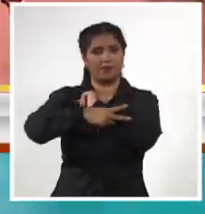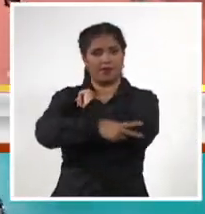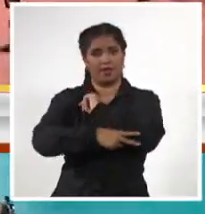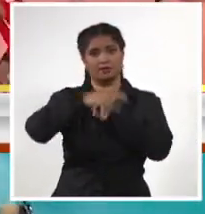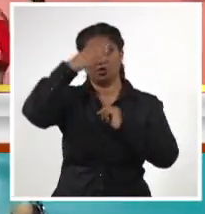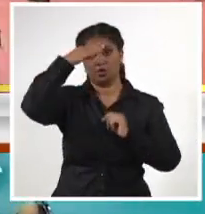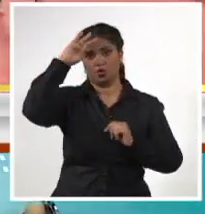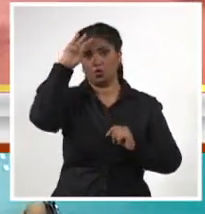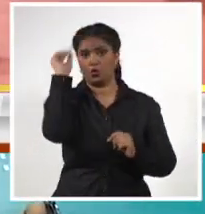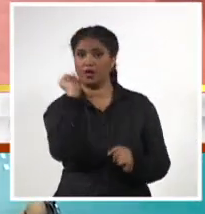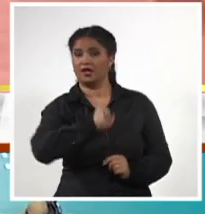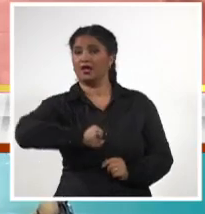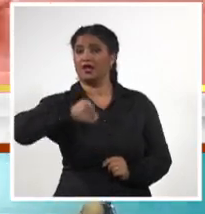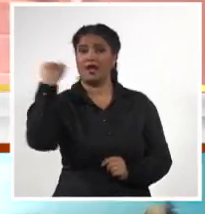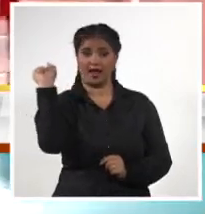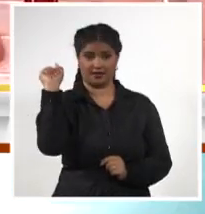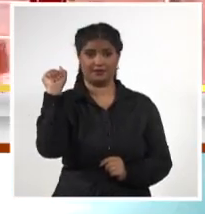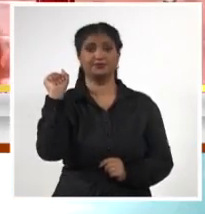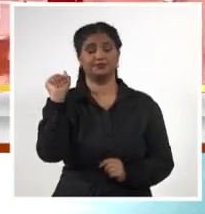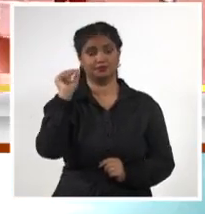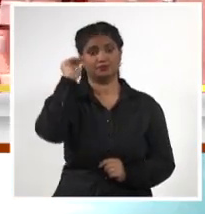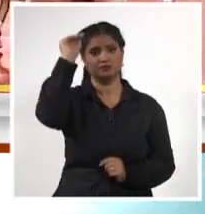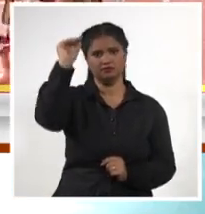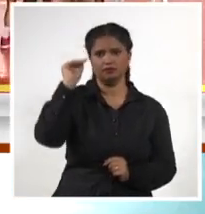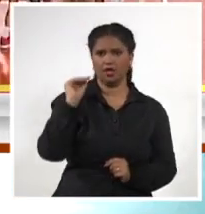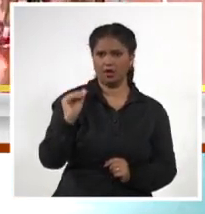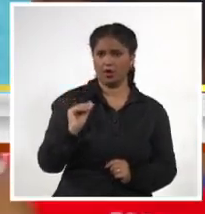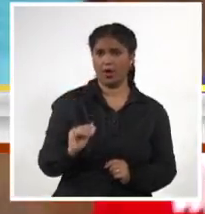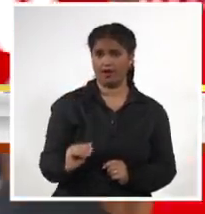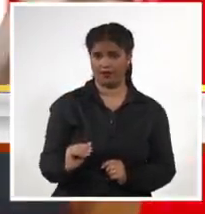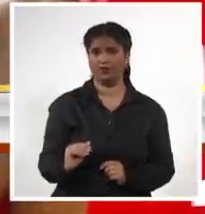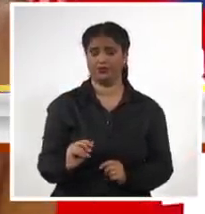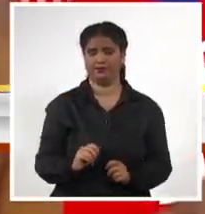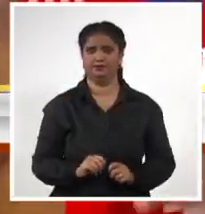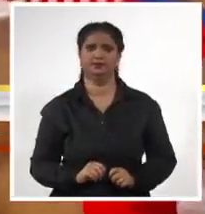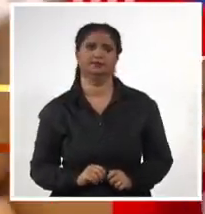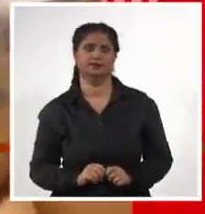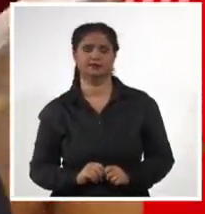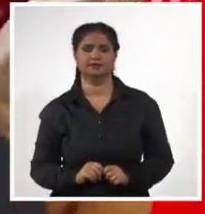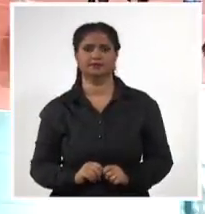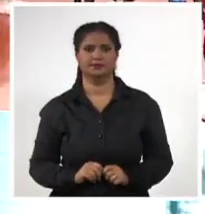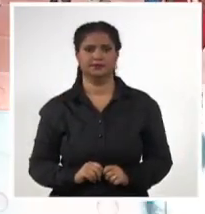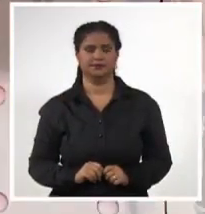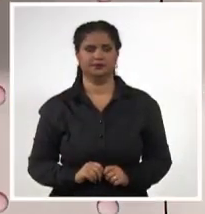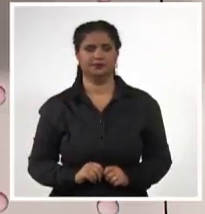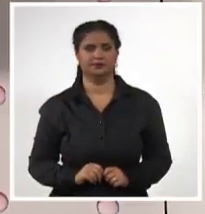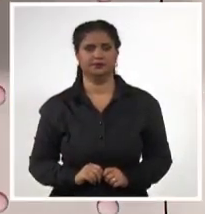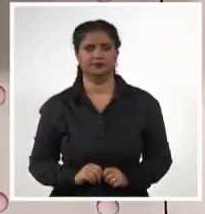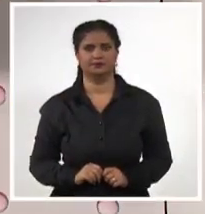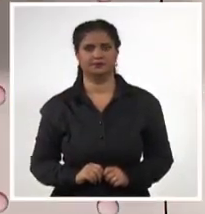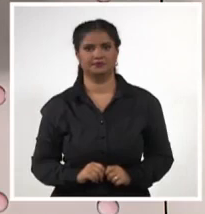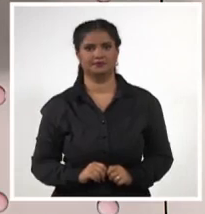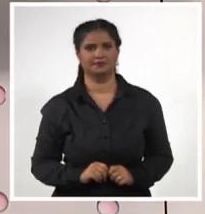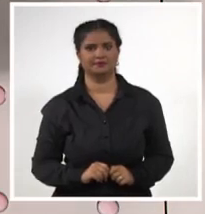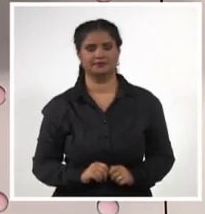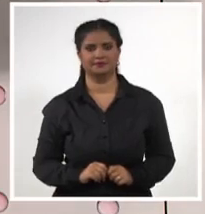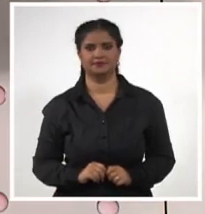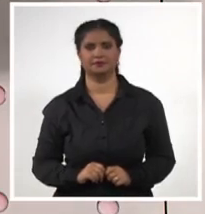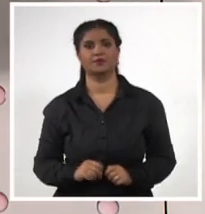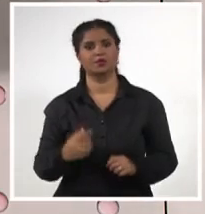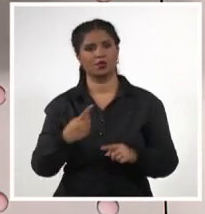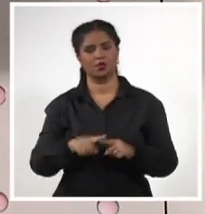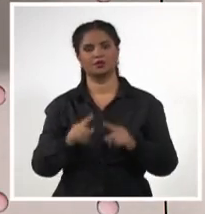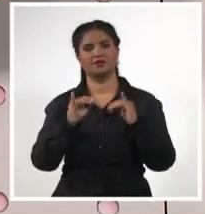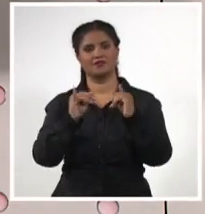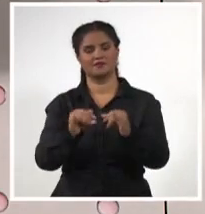título y el único boleto en disputa para la Liga de Naciones al ganador del duelo entre Turquía y Corea del Sur. Y hoy volvemos